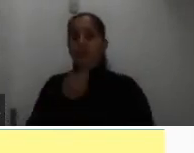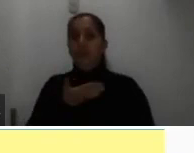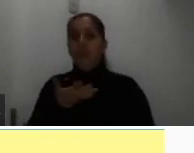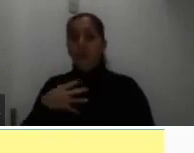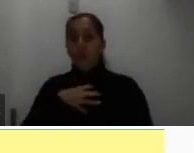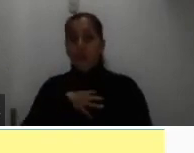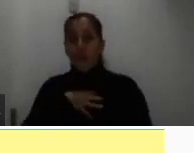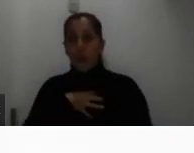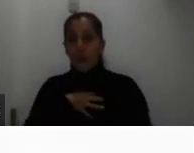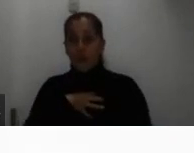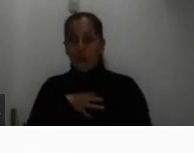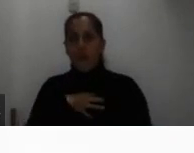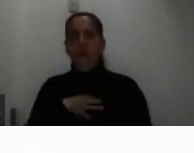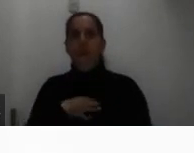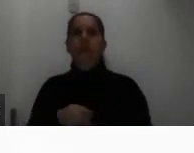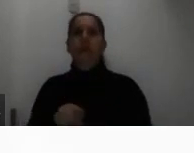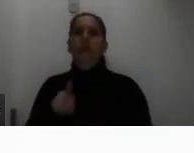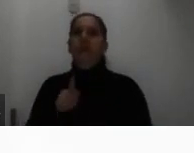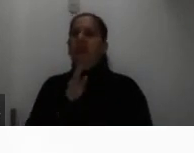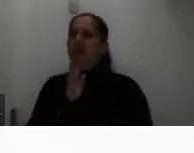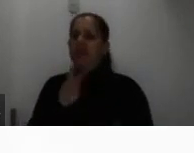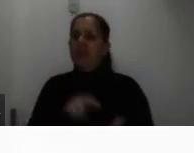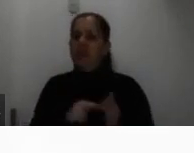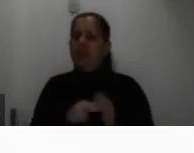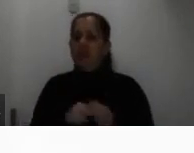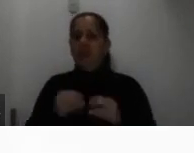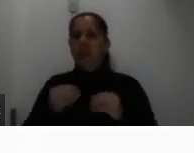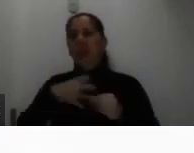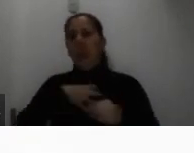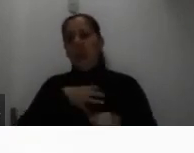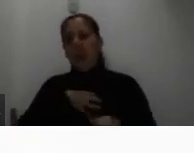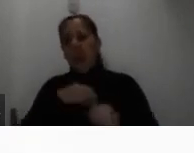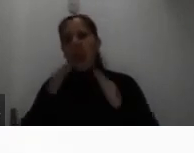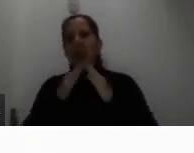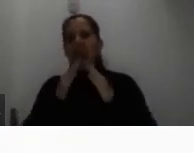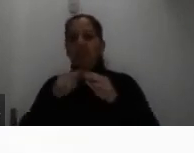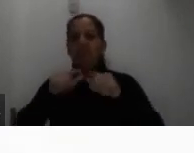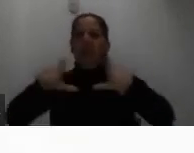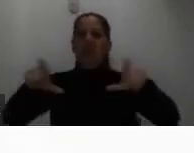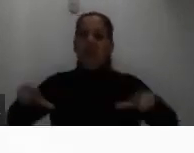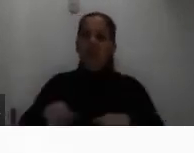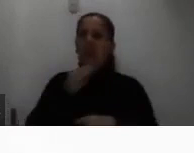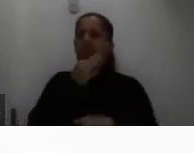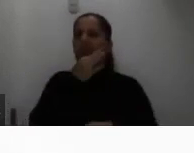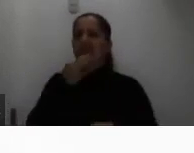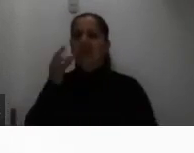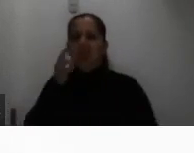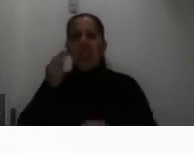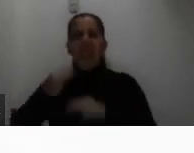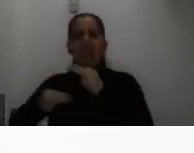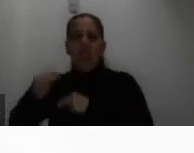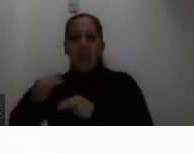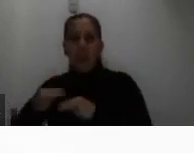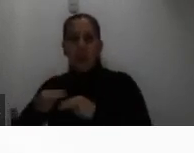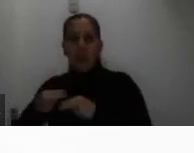hablamos de propiedades terrenos fincas negocios cuando hablamos de bienes inmuebles hablamos de vehículos